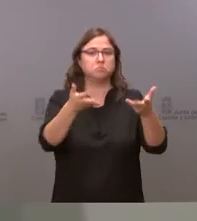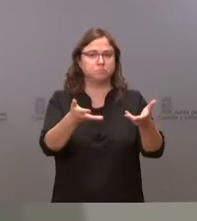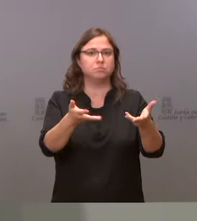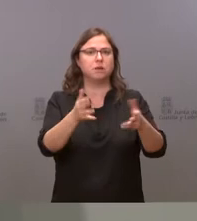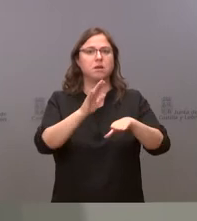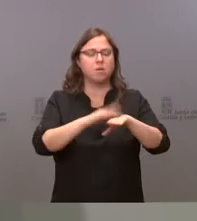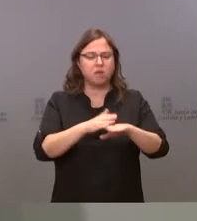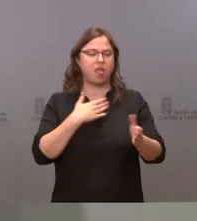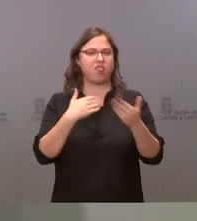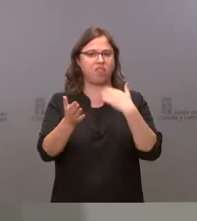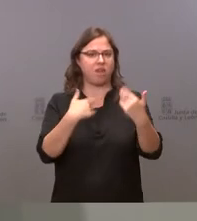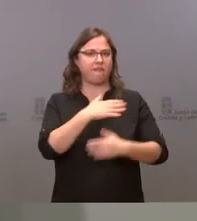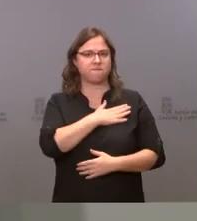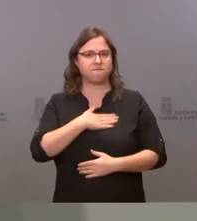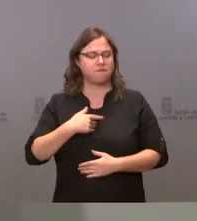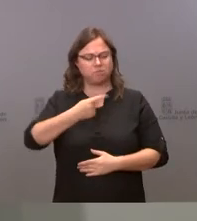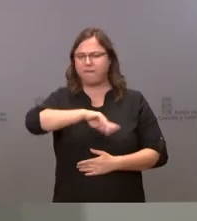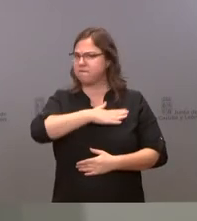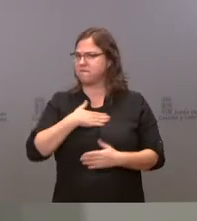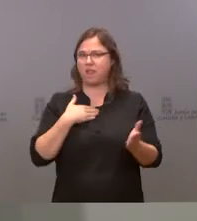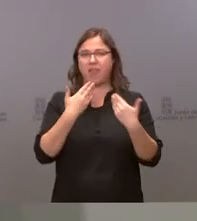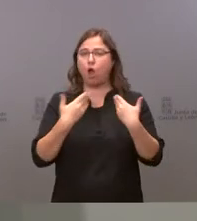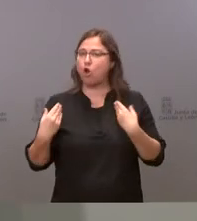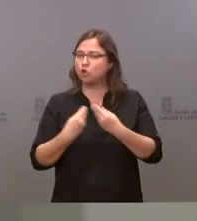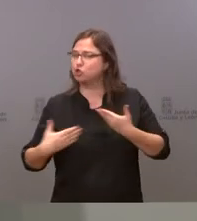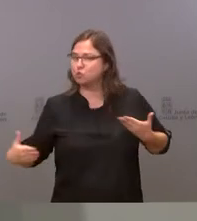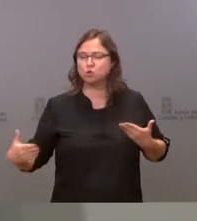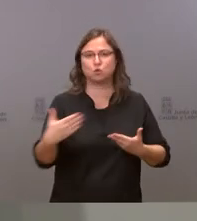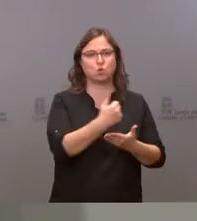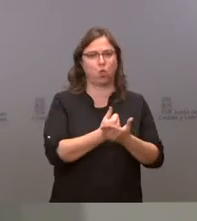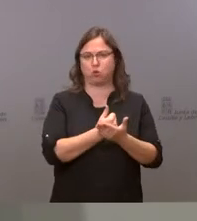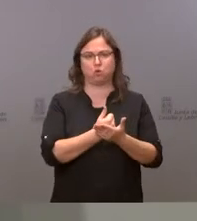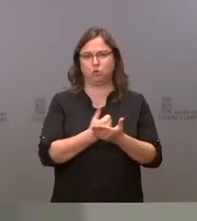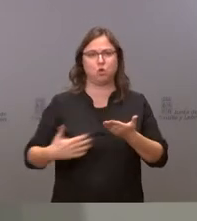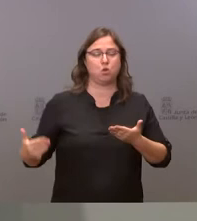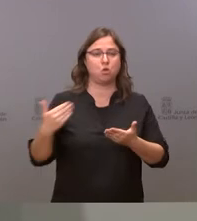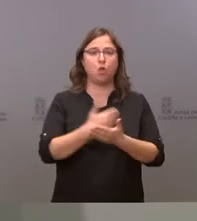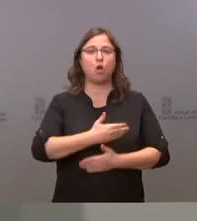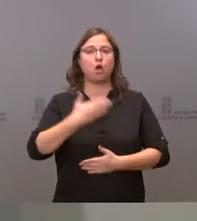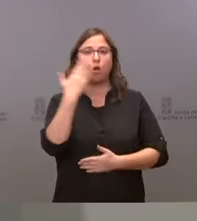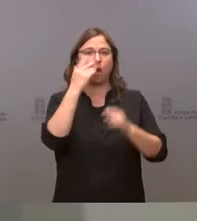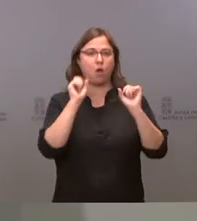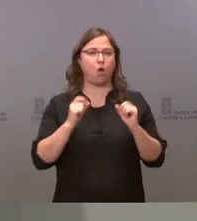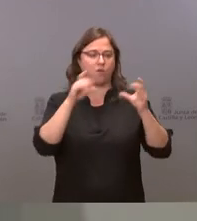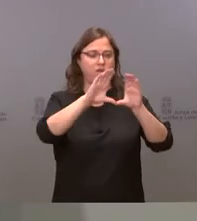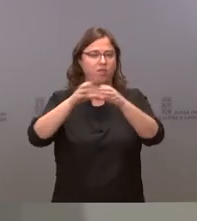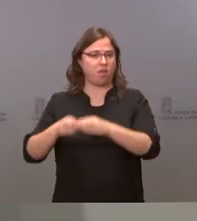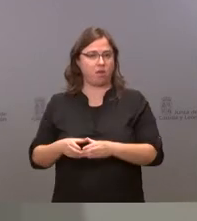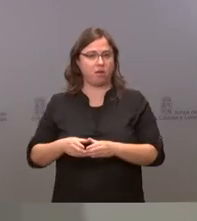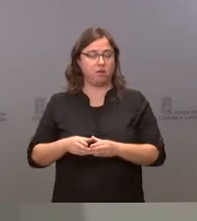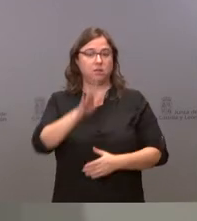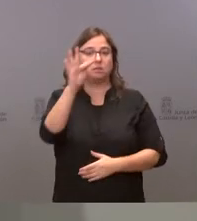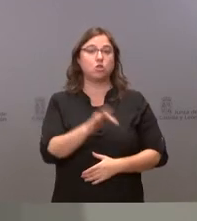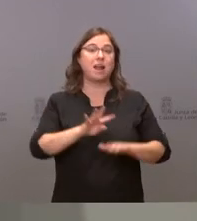al diálogo es absoluta con todos y cada uno de los colegios de esta comunidad de los nueve